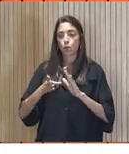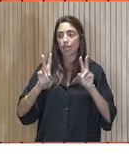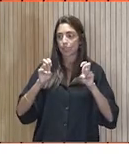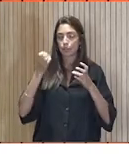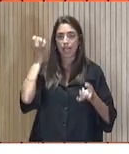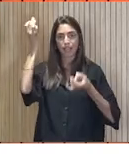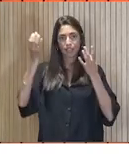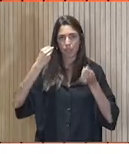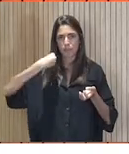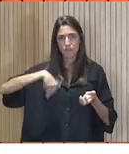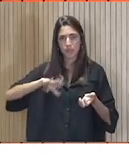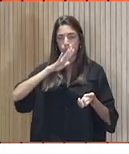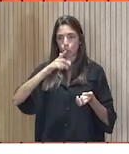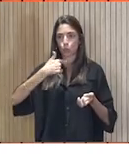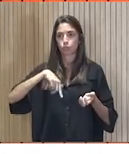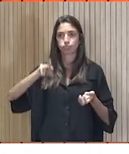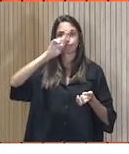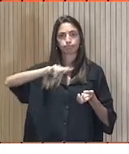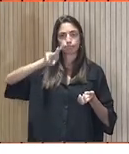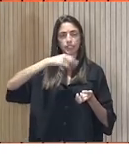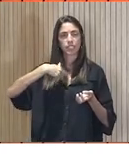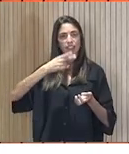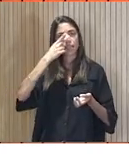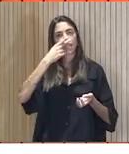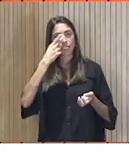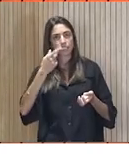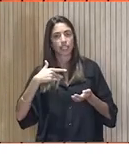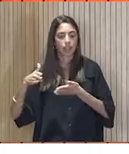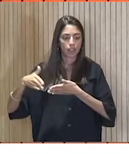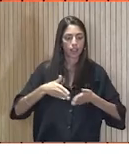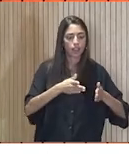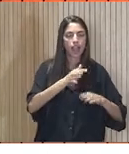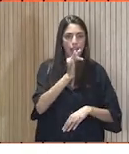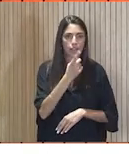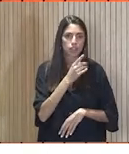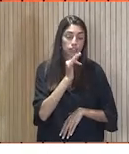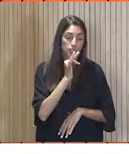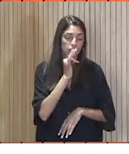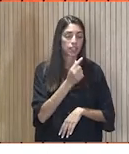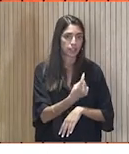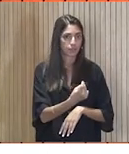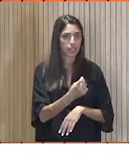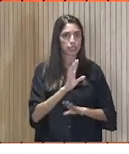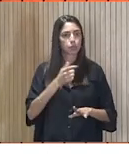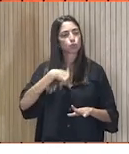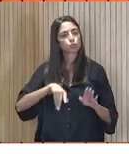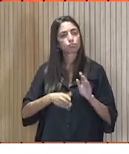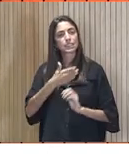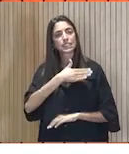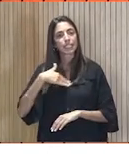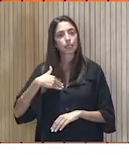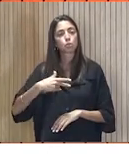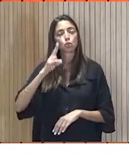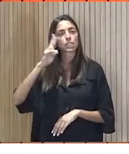pensamos que siguen siendo muy interesantes y que queda camino por recorrer. Queremos seguir reconociendo a todas las